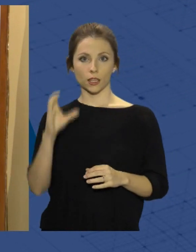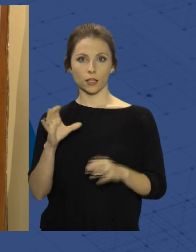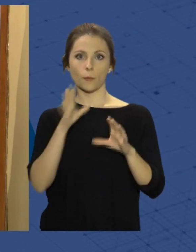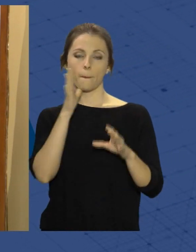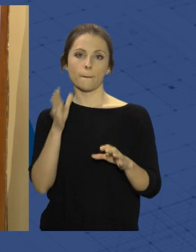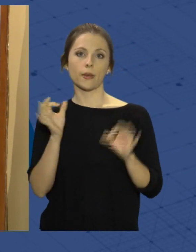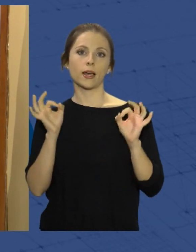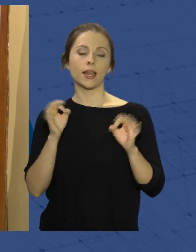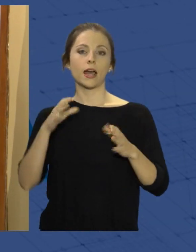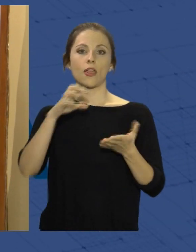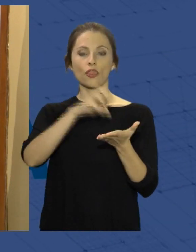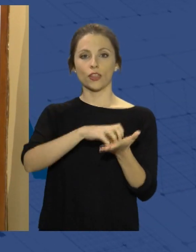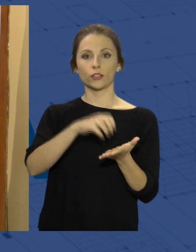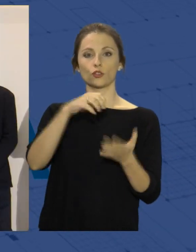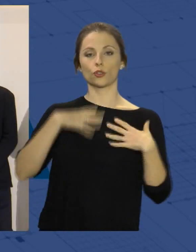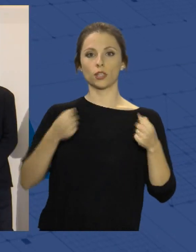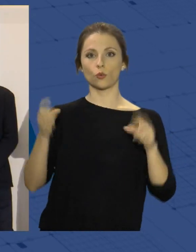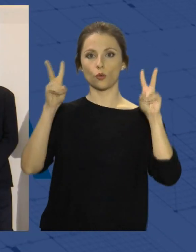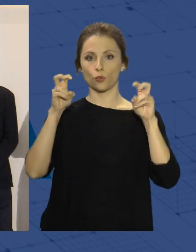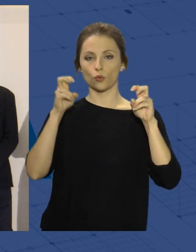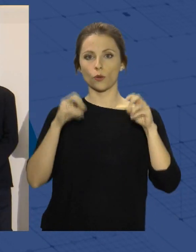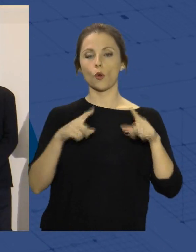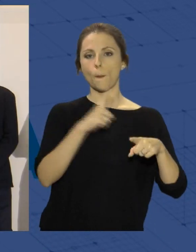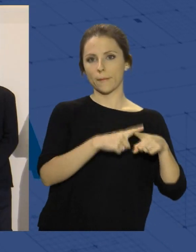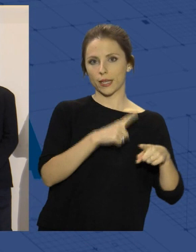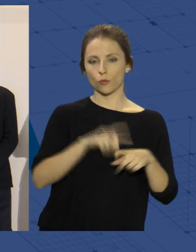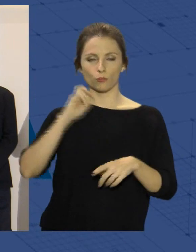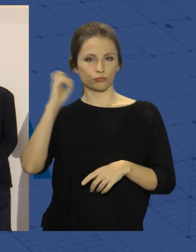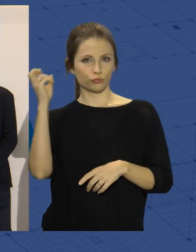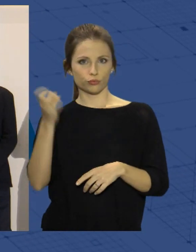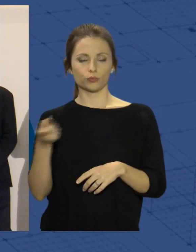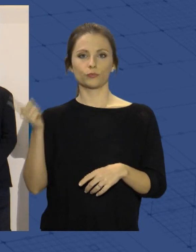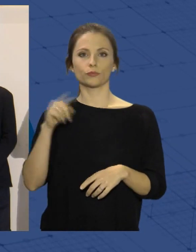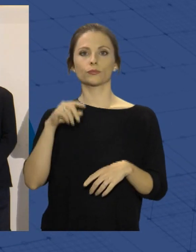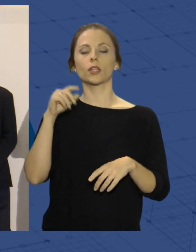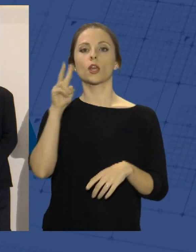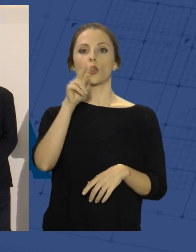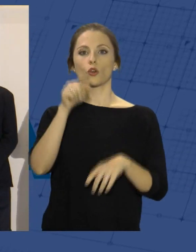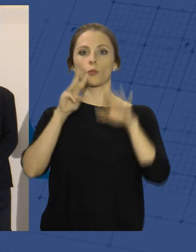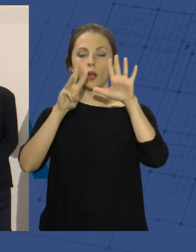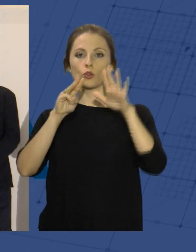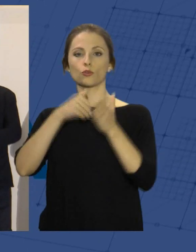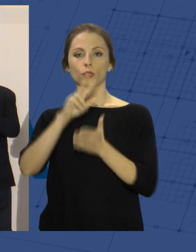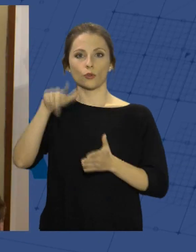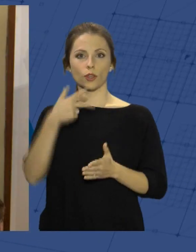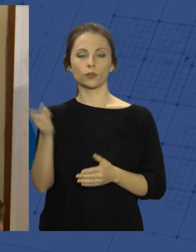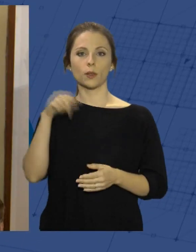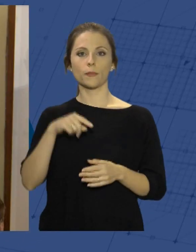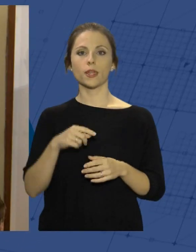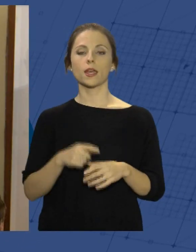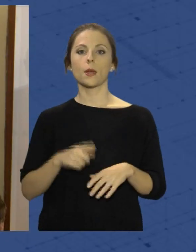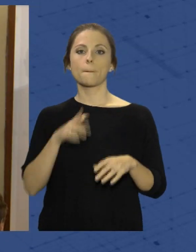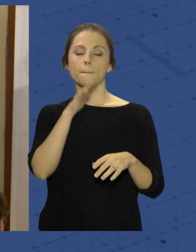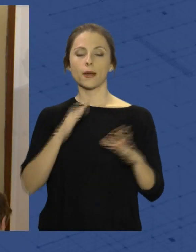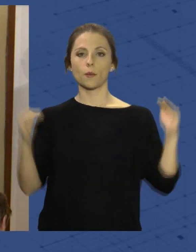nuevos centros de salud, en el ejido capital almerienso Benadux. Además de una inversión de 3,8 millones de euros en el centro de Mojácar y 15,4 millones para el